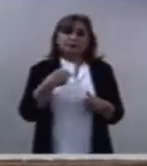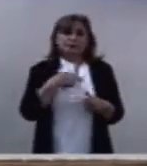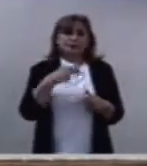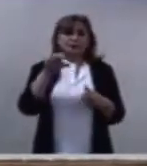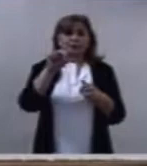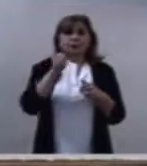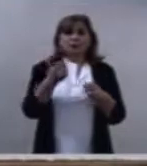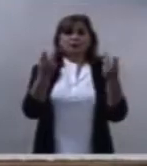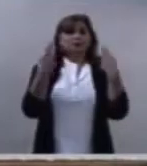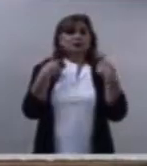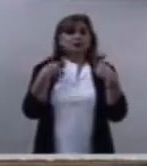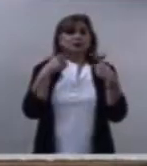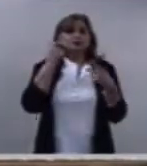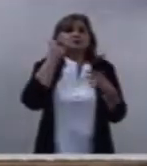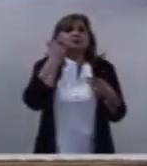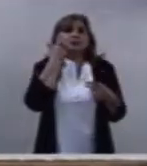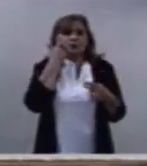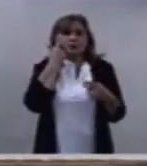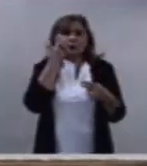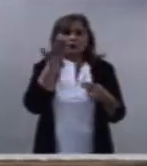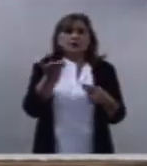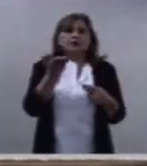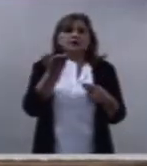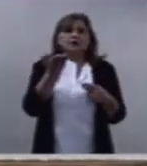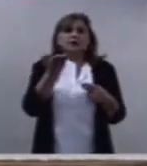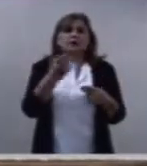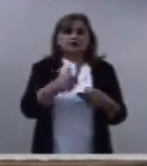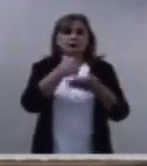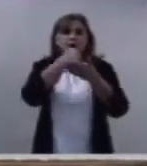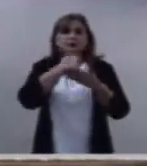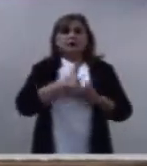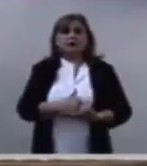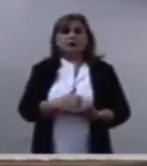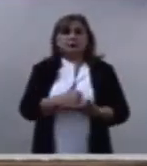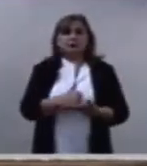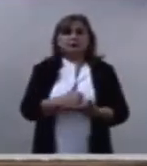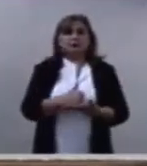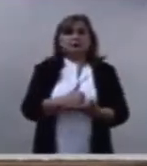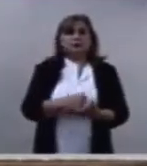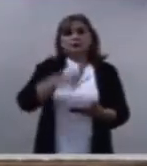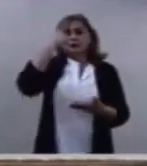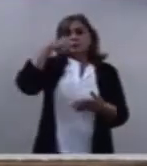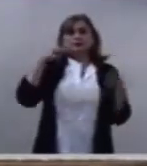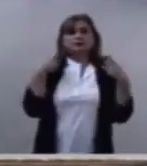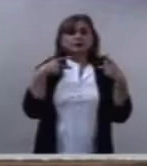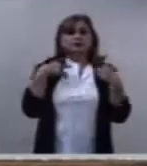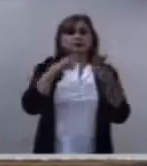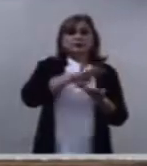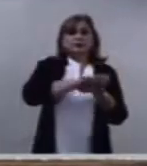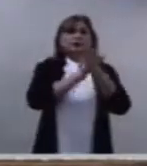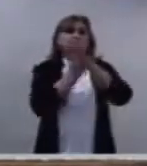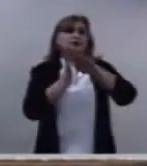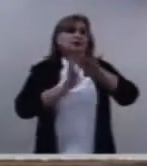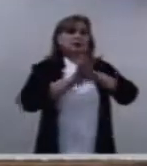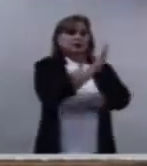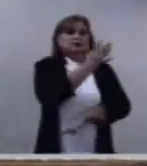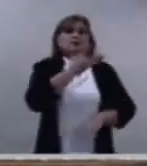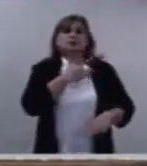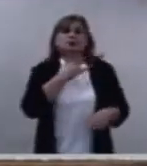descubren cosas en mí que yo no soy consciente de ellas